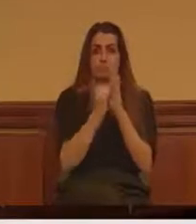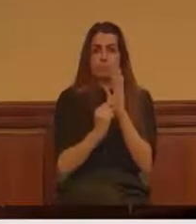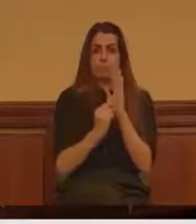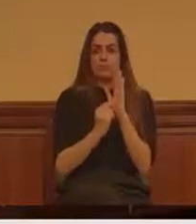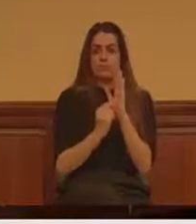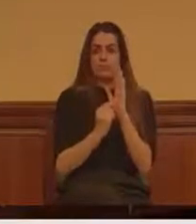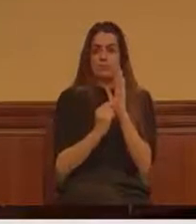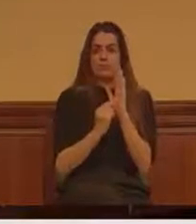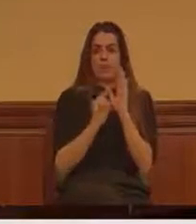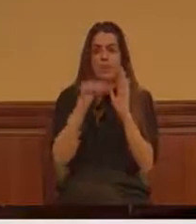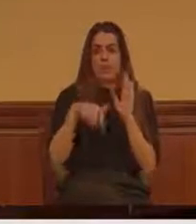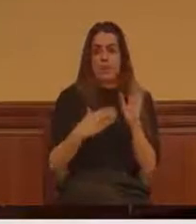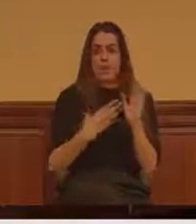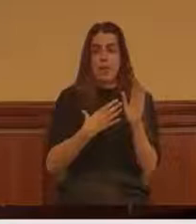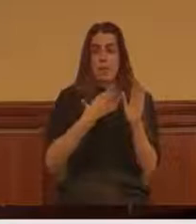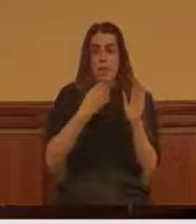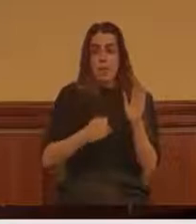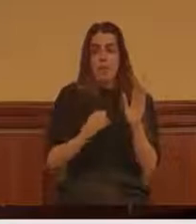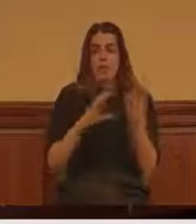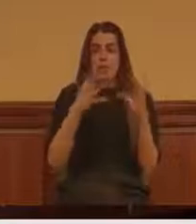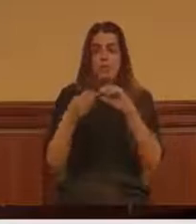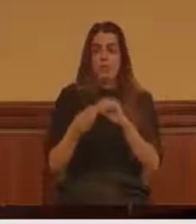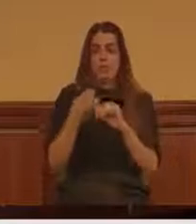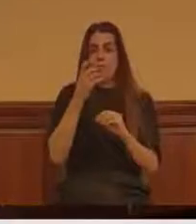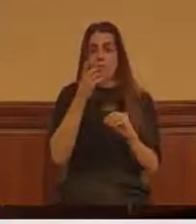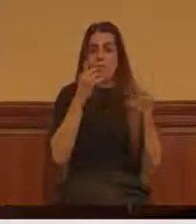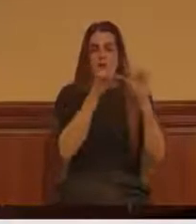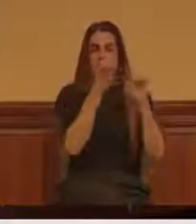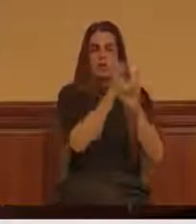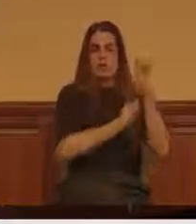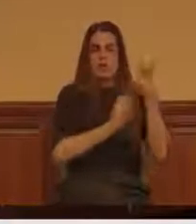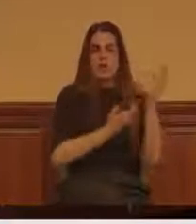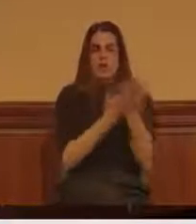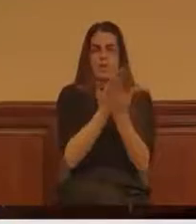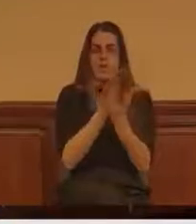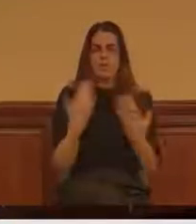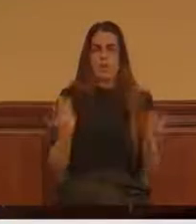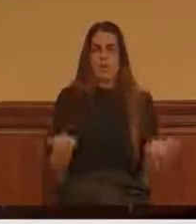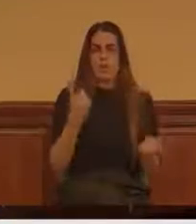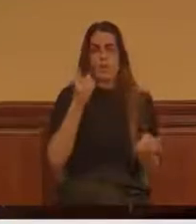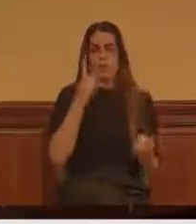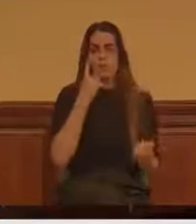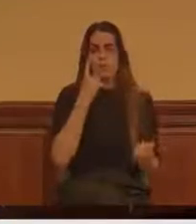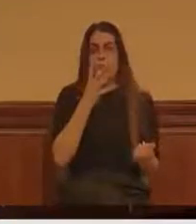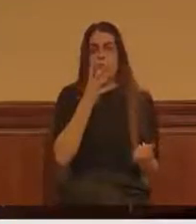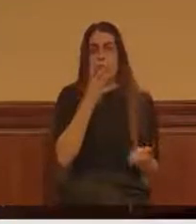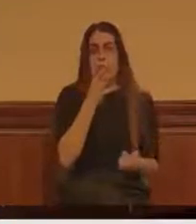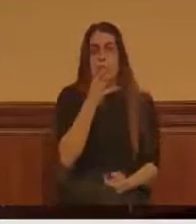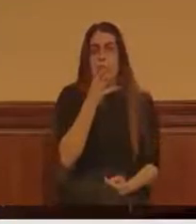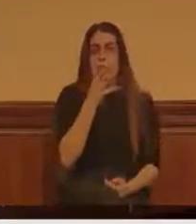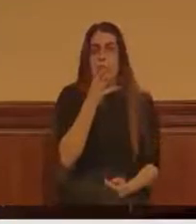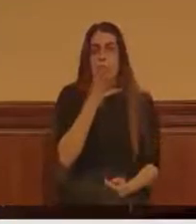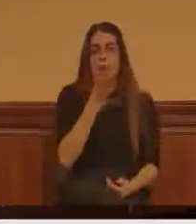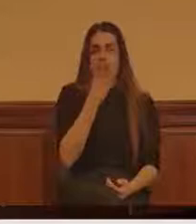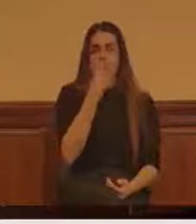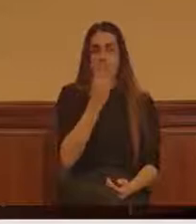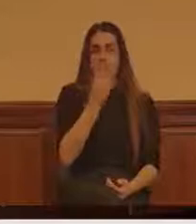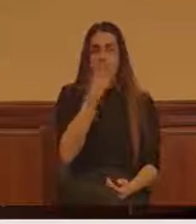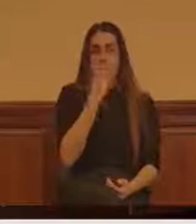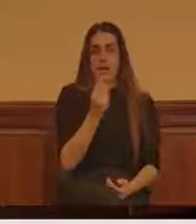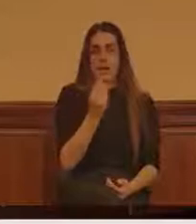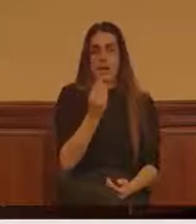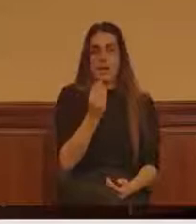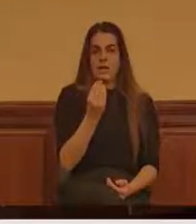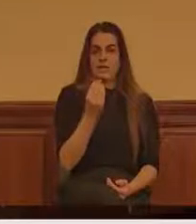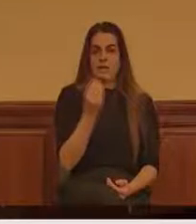municipio, fruto de las demandas de las asociaciones, fue el compromiso de sacrificio cero en la perrera municipal. Otra